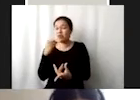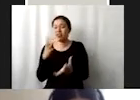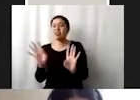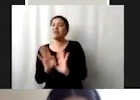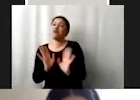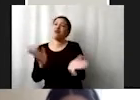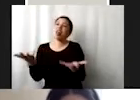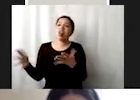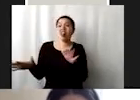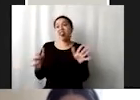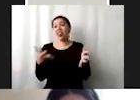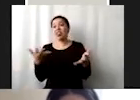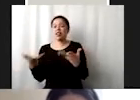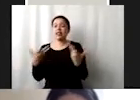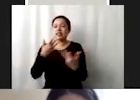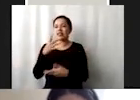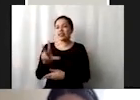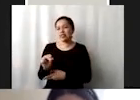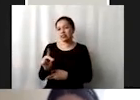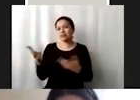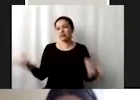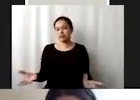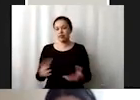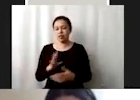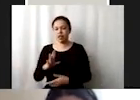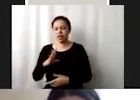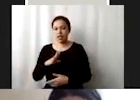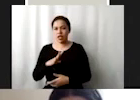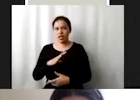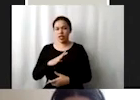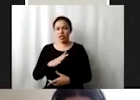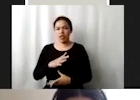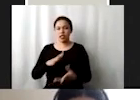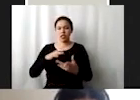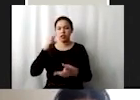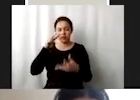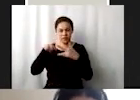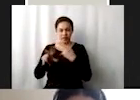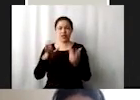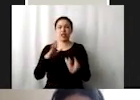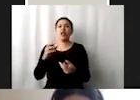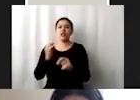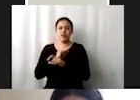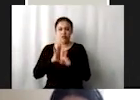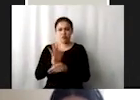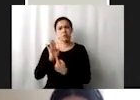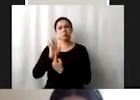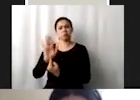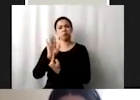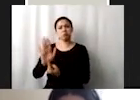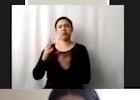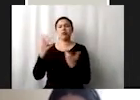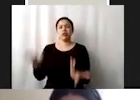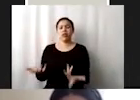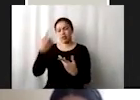simple crear instituciones eficaces y transparentes que rindan cuentas garantizar adopción